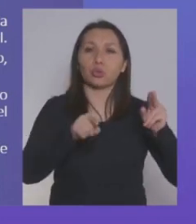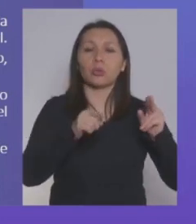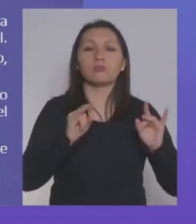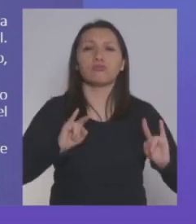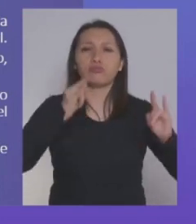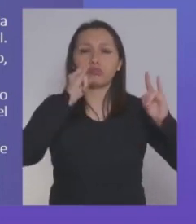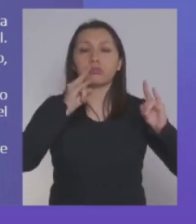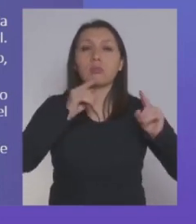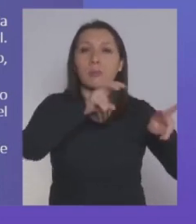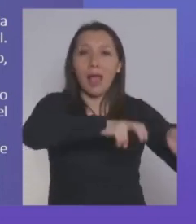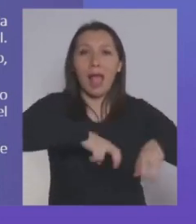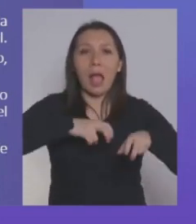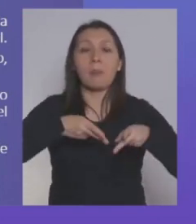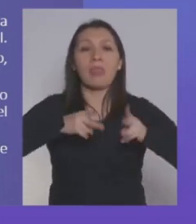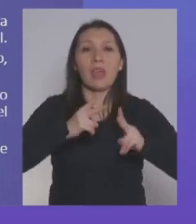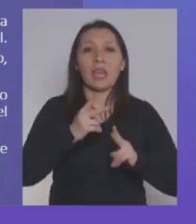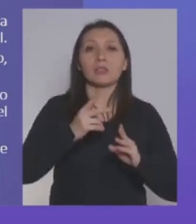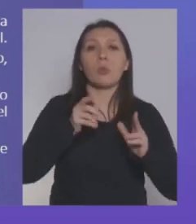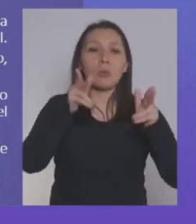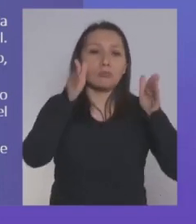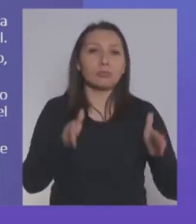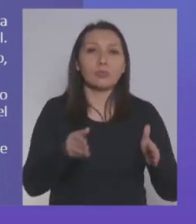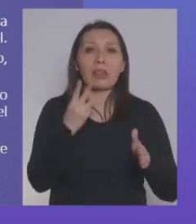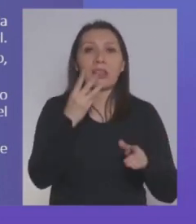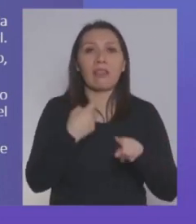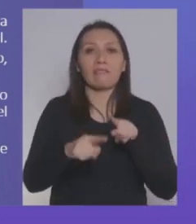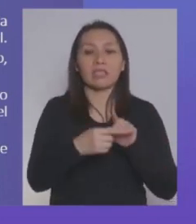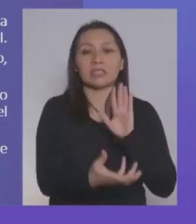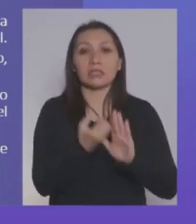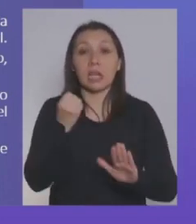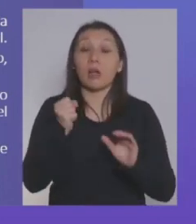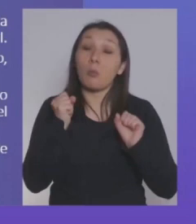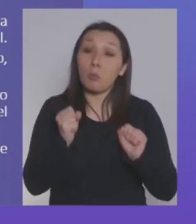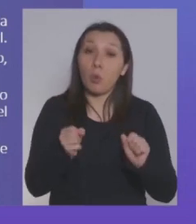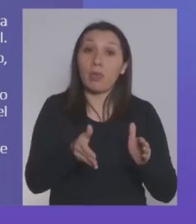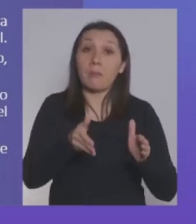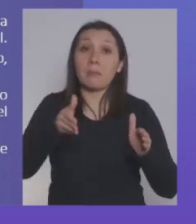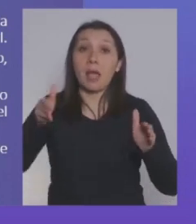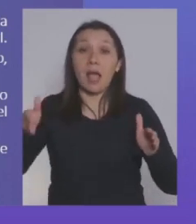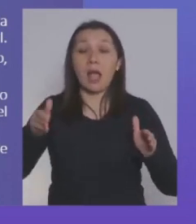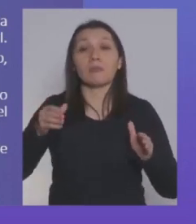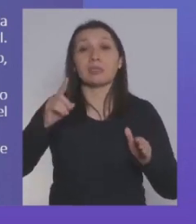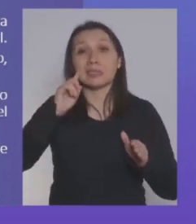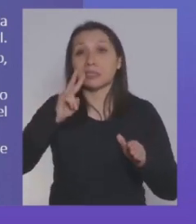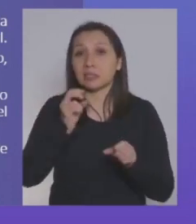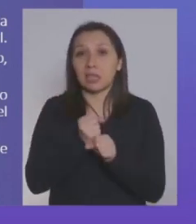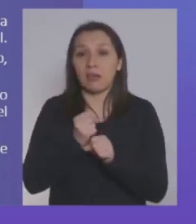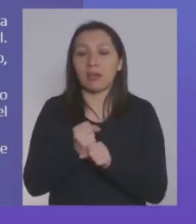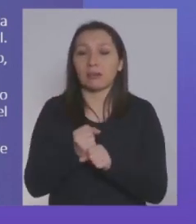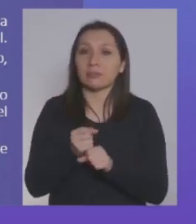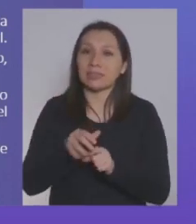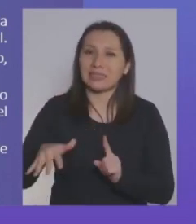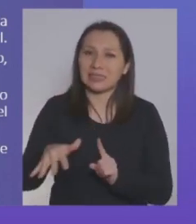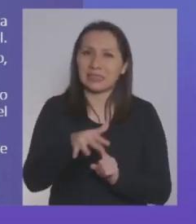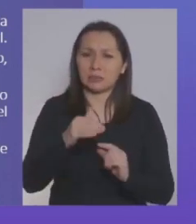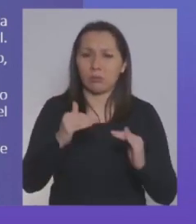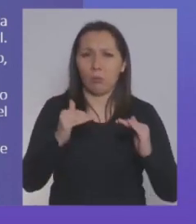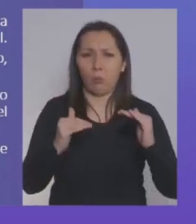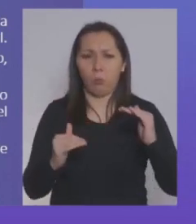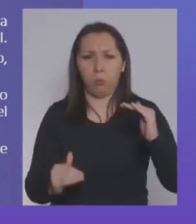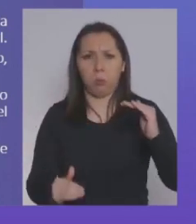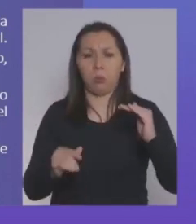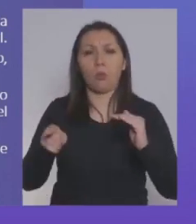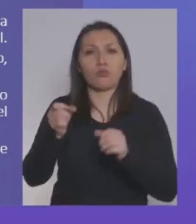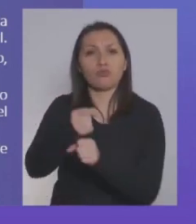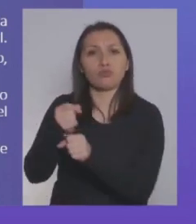de las faenas agrícolas, tienen derecho solamente a tres giros que se pueden aumentar en caso de desempleo a dos más. Están en una situación muy desmejorada respecto